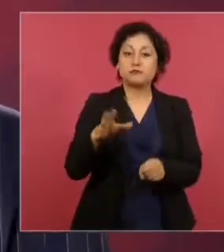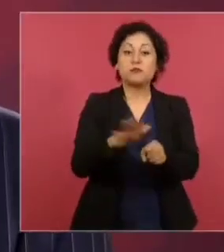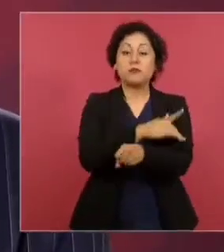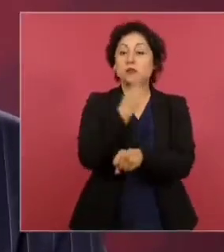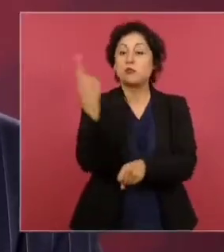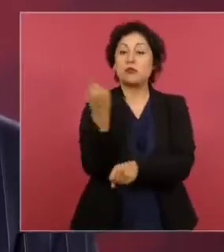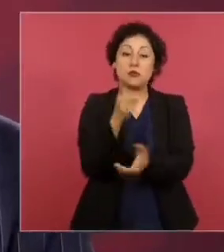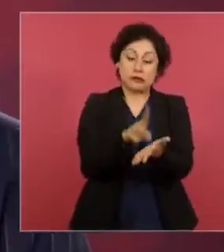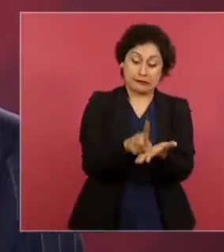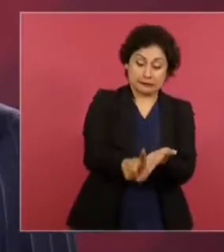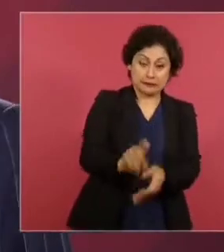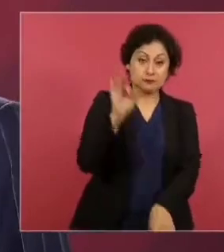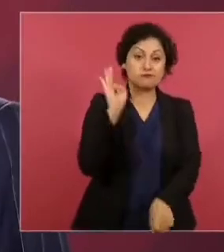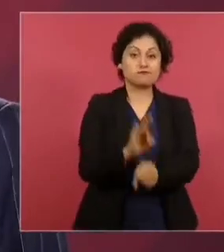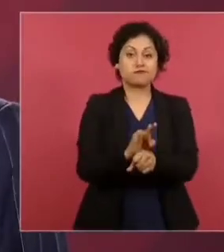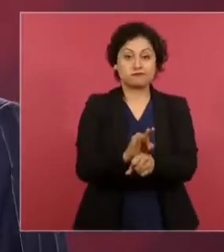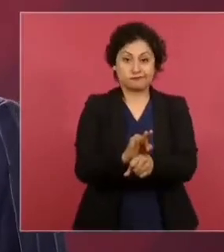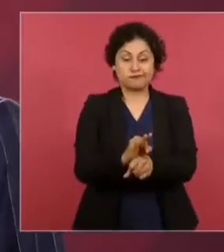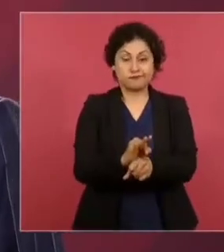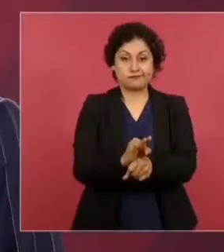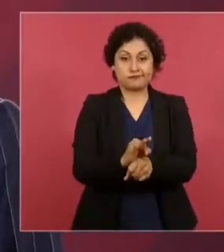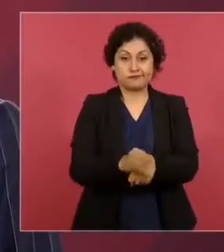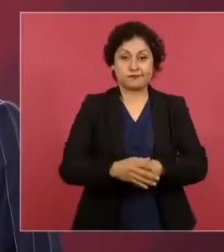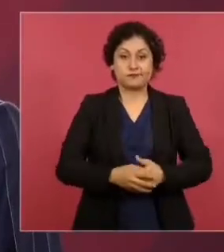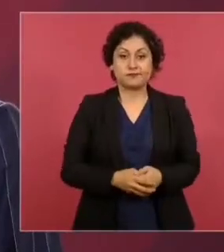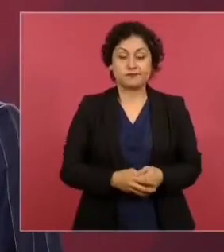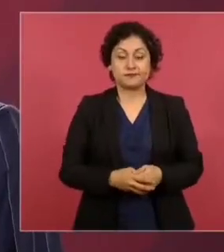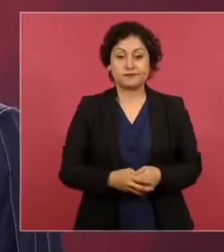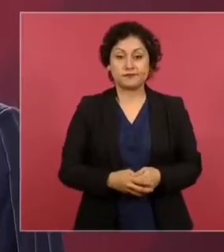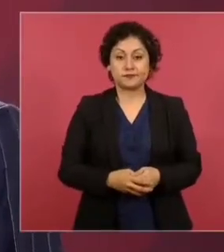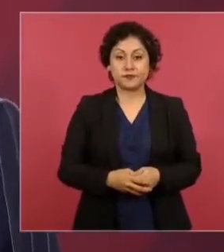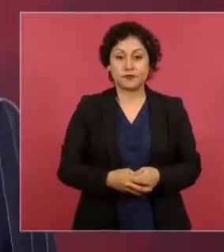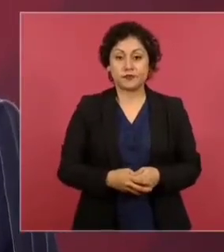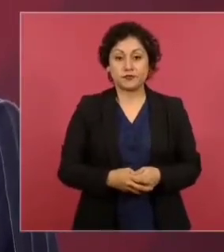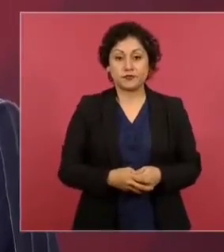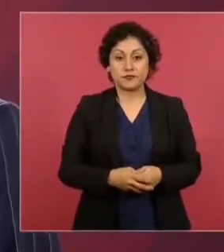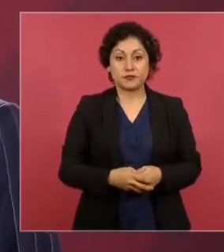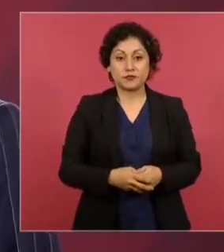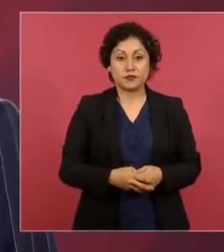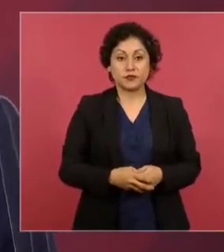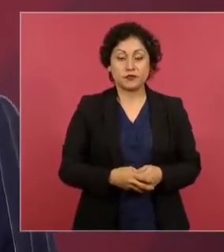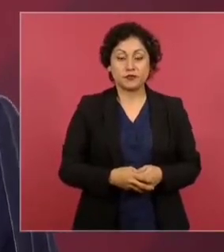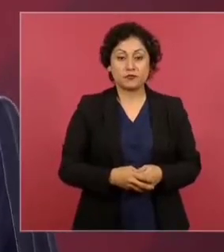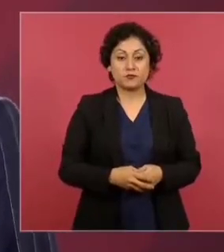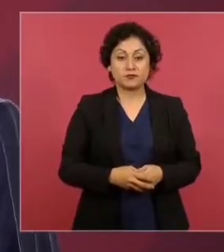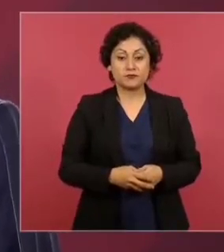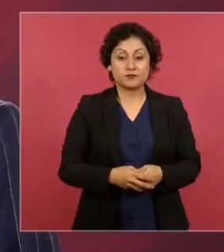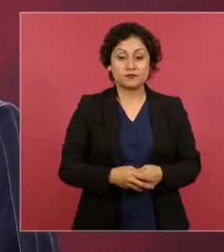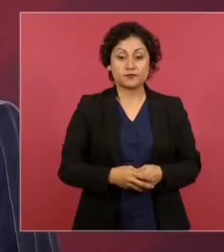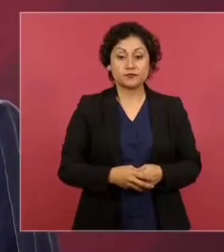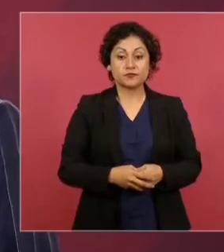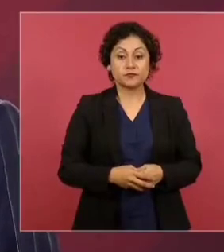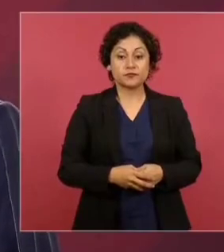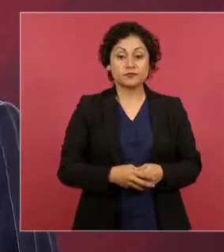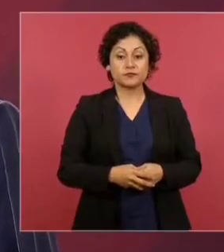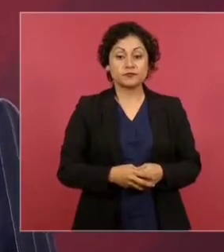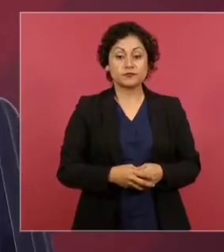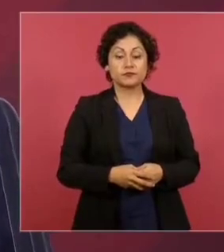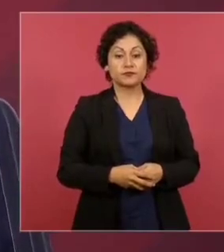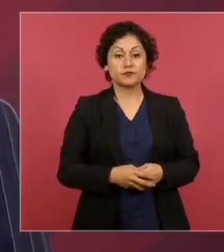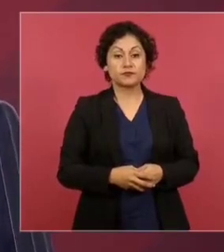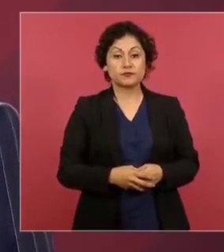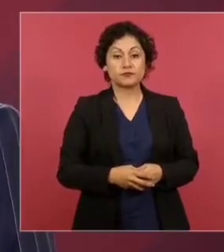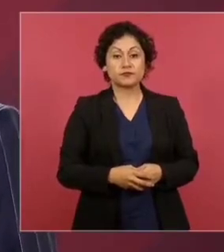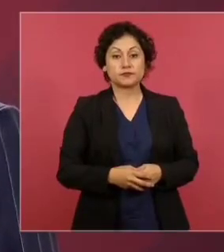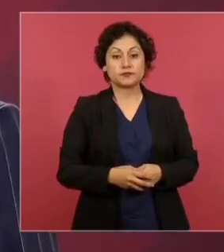moda, con el